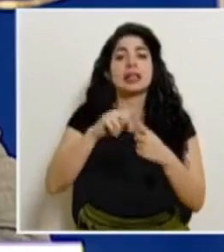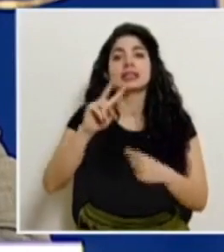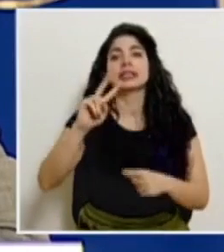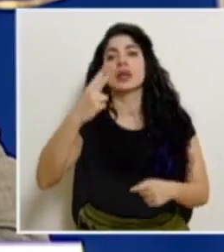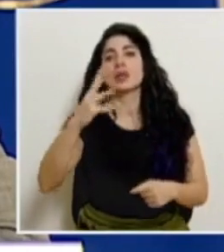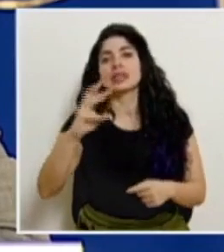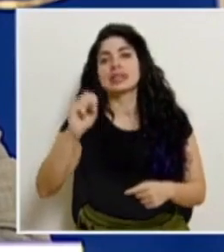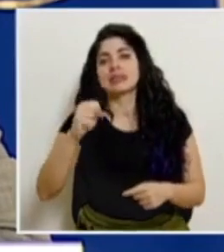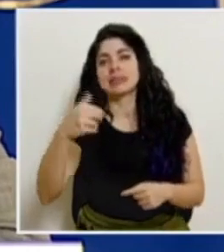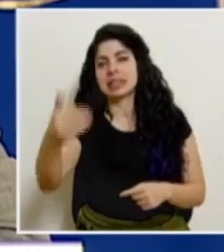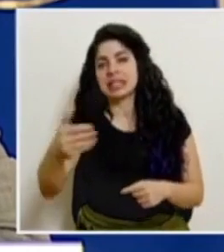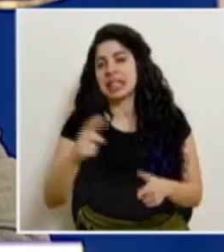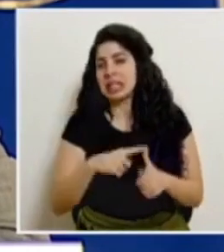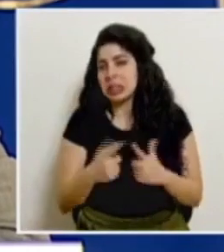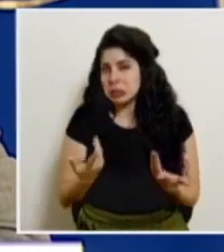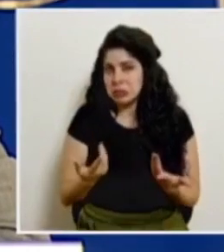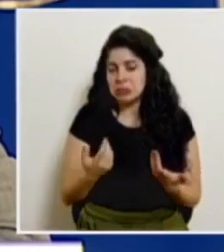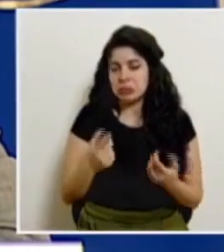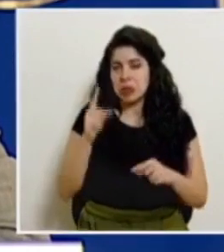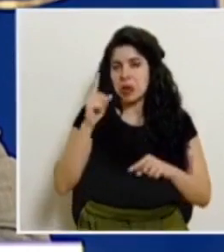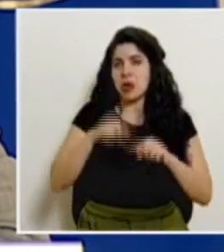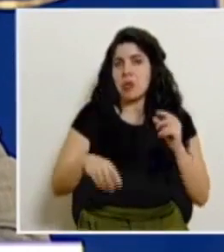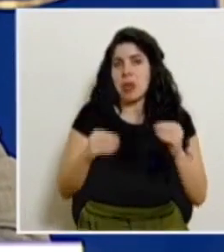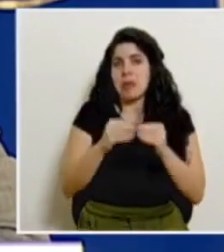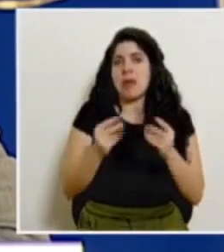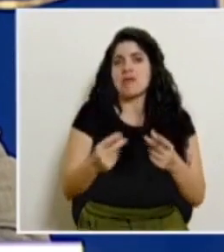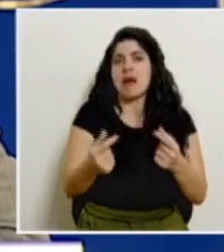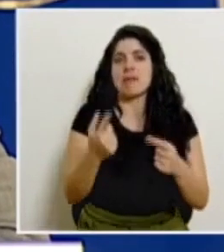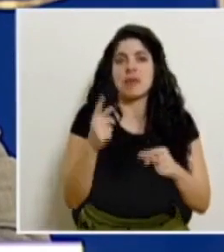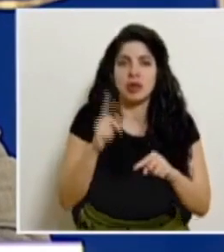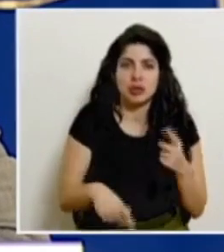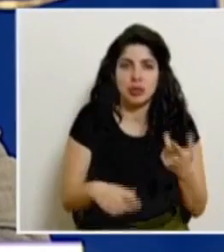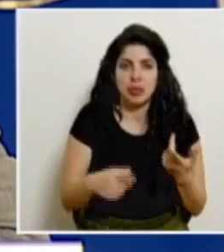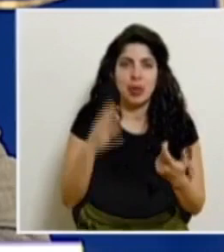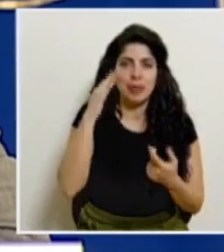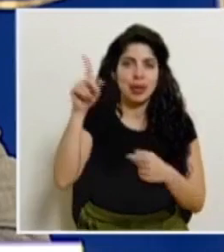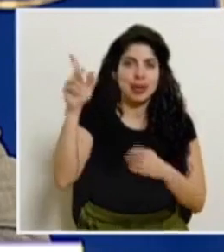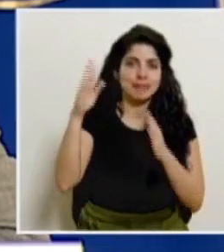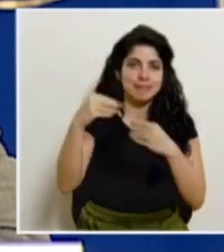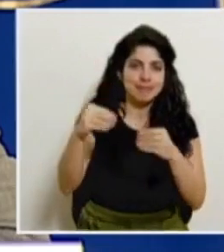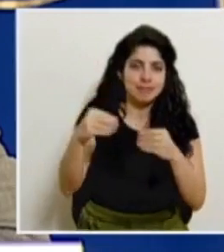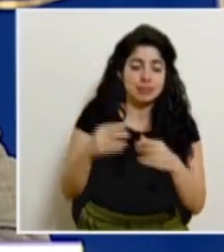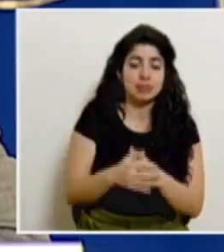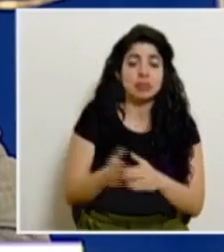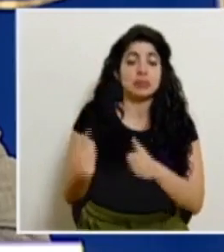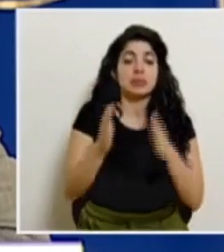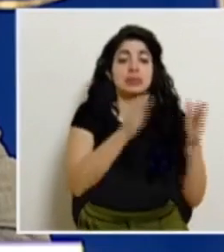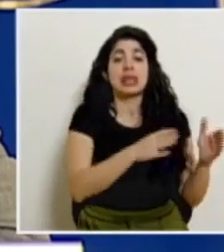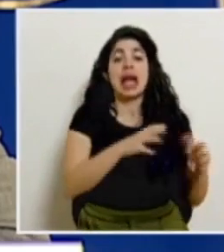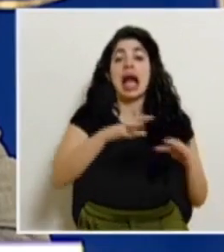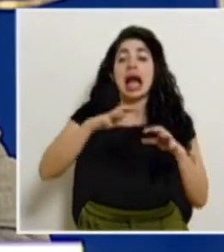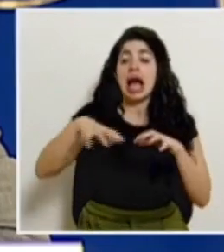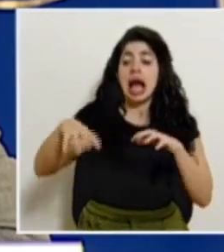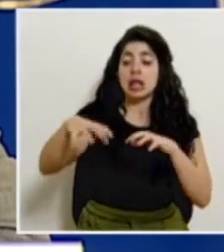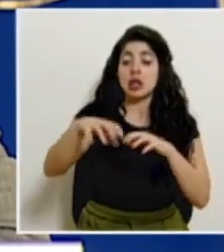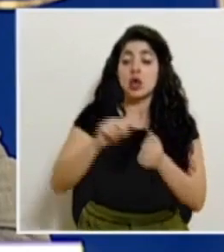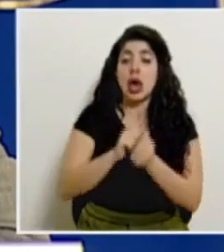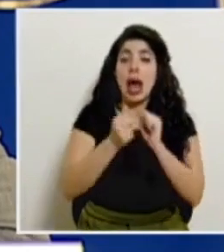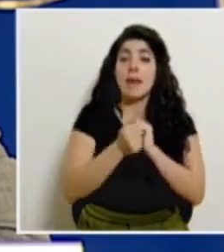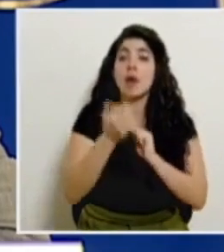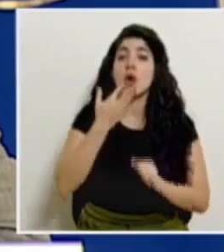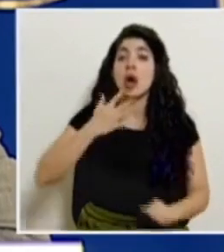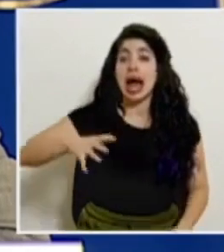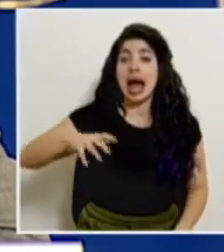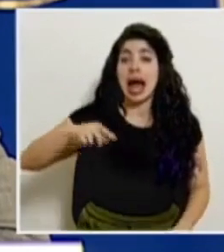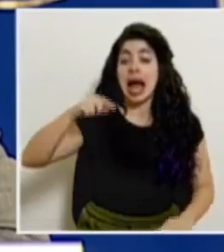no lograríamos una aceleración fuerte. En relación con los cantones que pasan a la condición de alerta naranja,